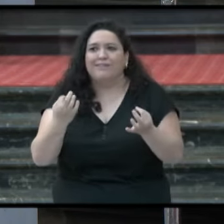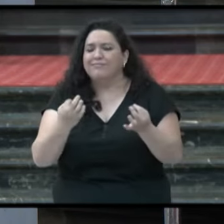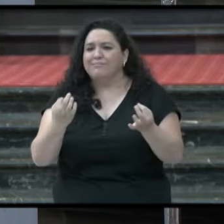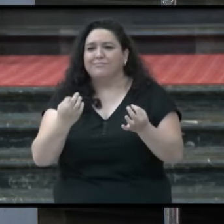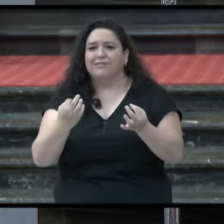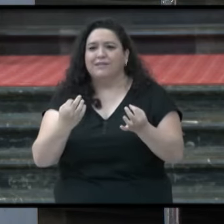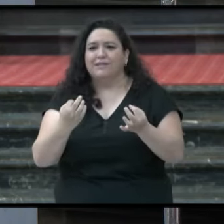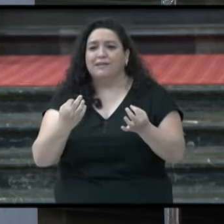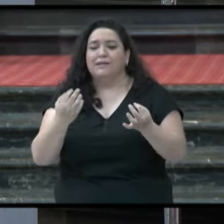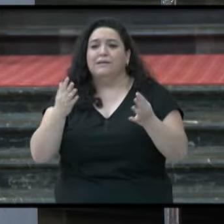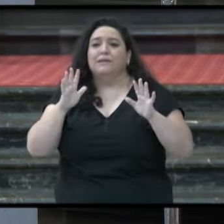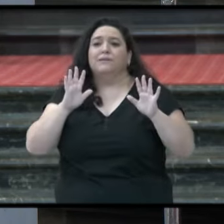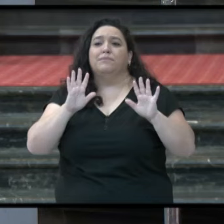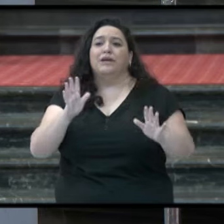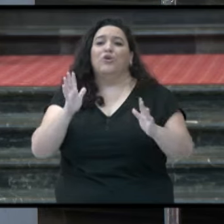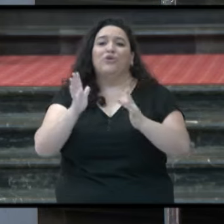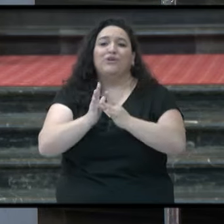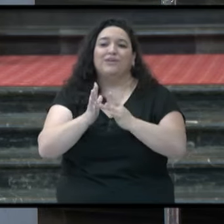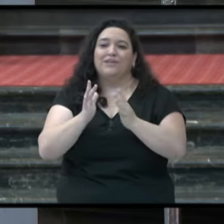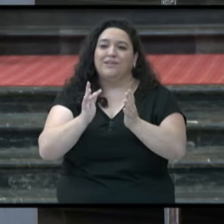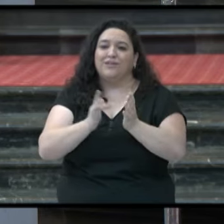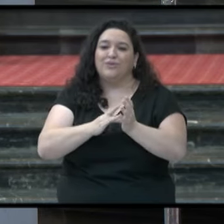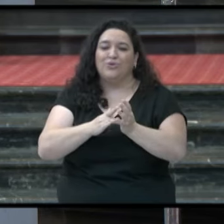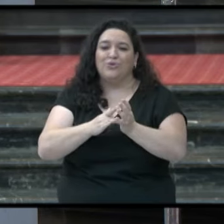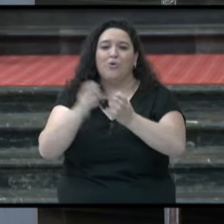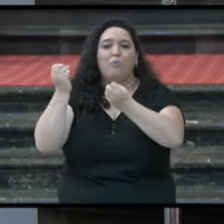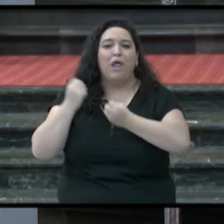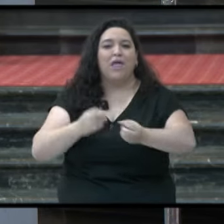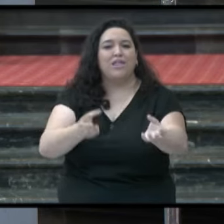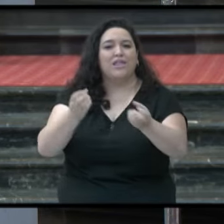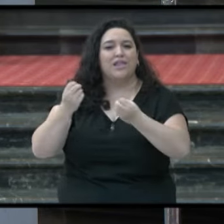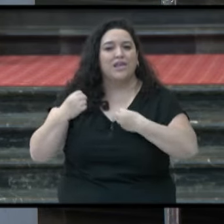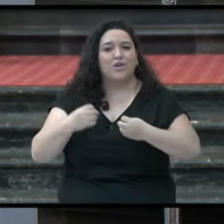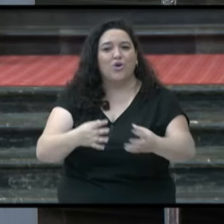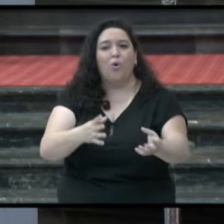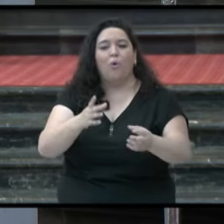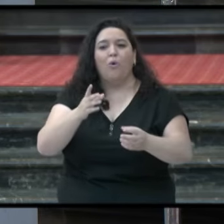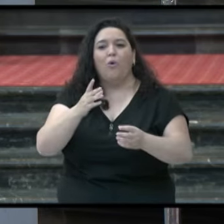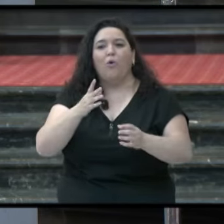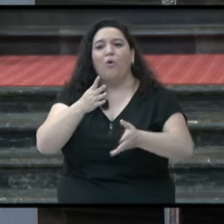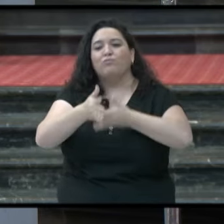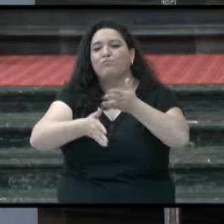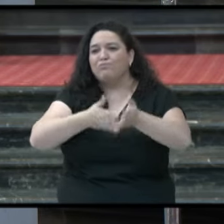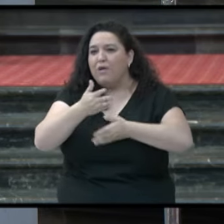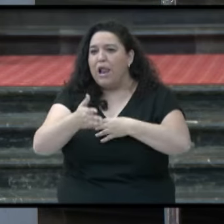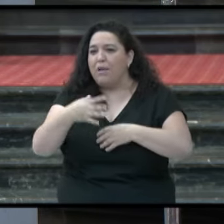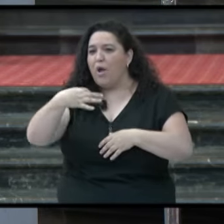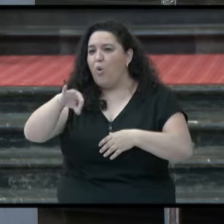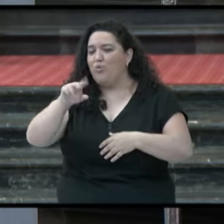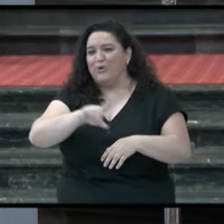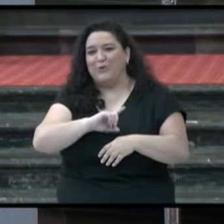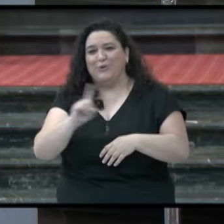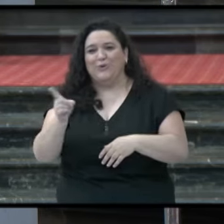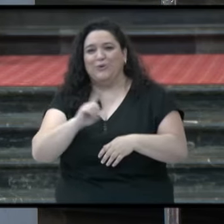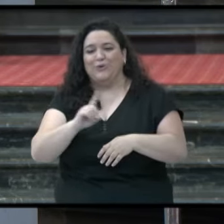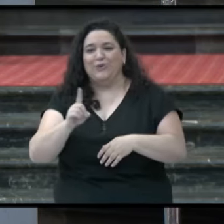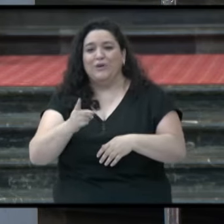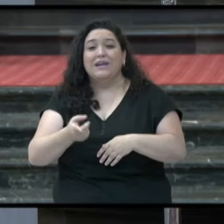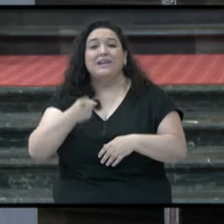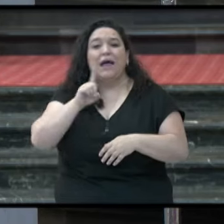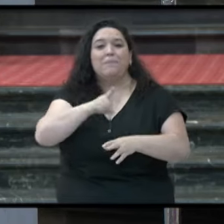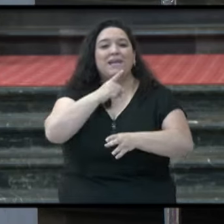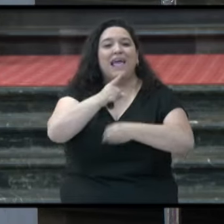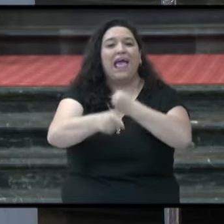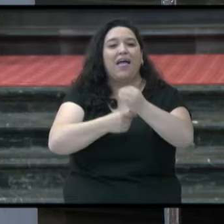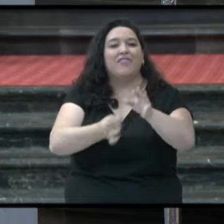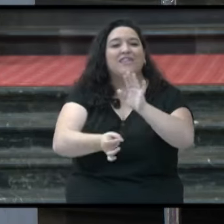Jesús no sólo predicó palabras sublimes, sino que además realizó milagros.